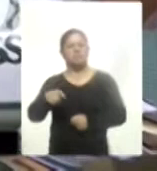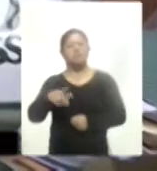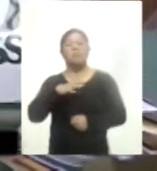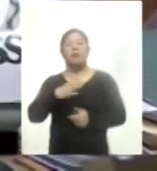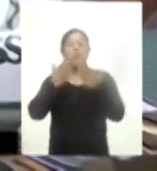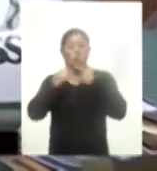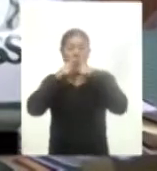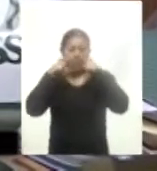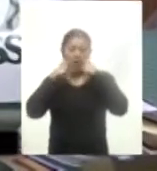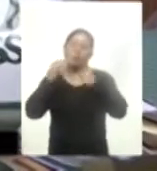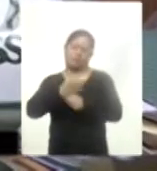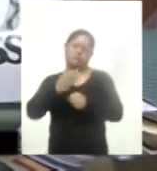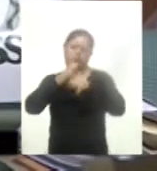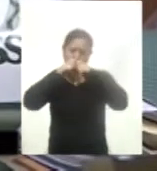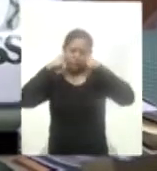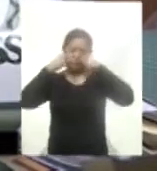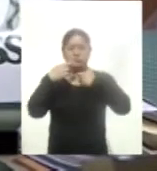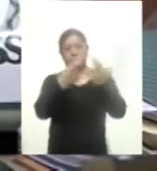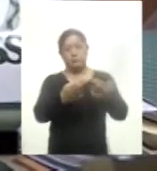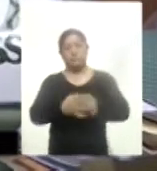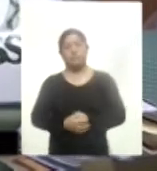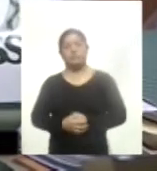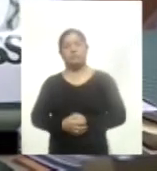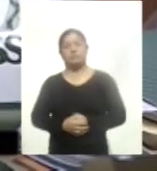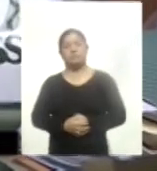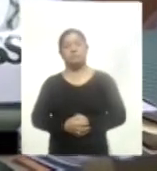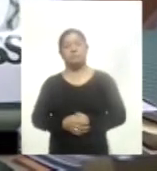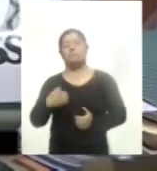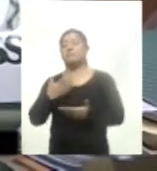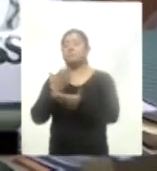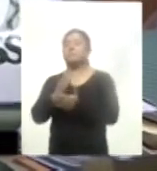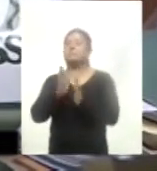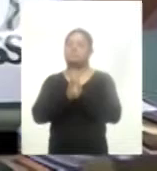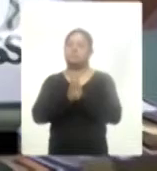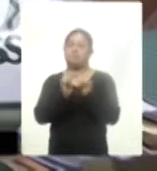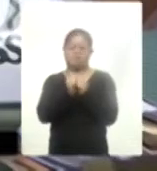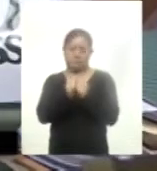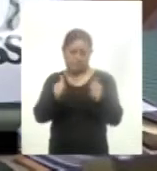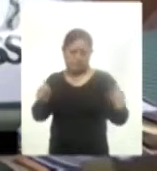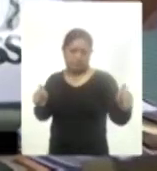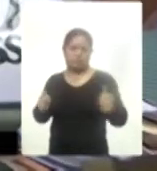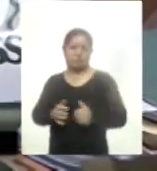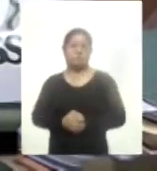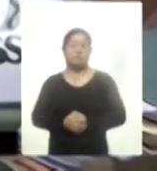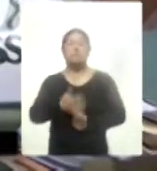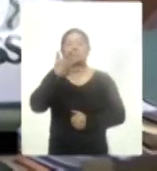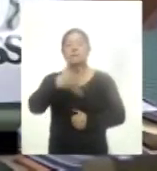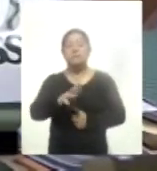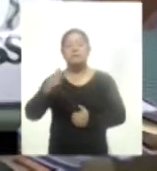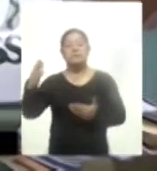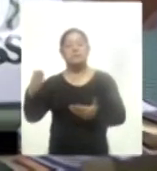un cubrebocas, se les pedía la sana distancia y vamos ingresando de 10 en 10